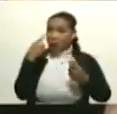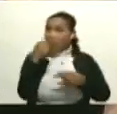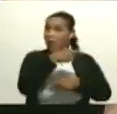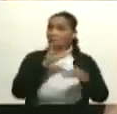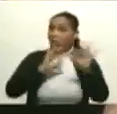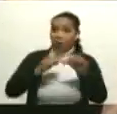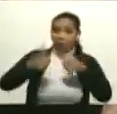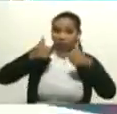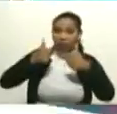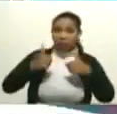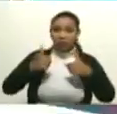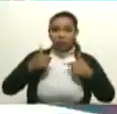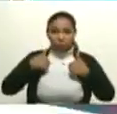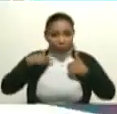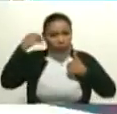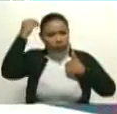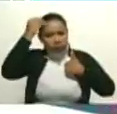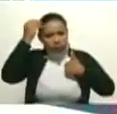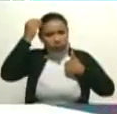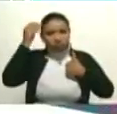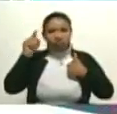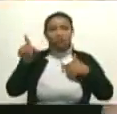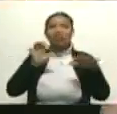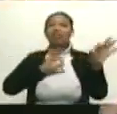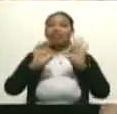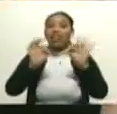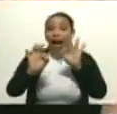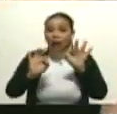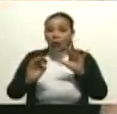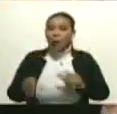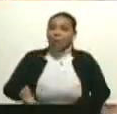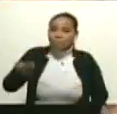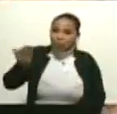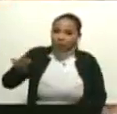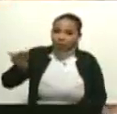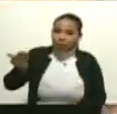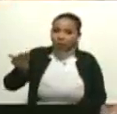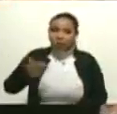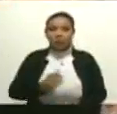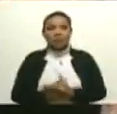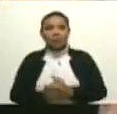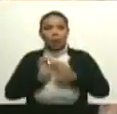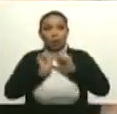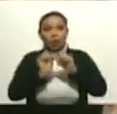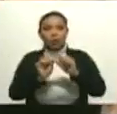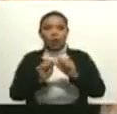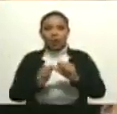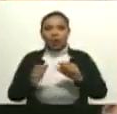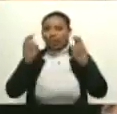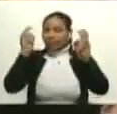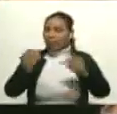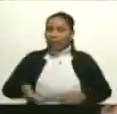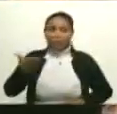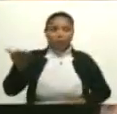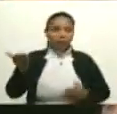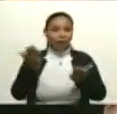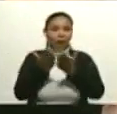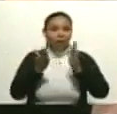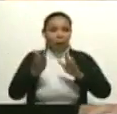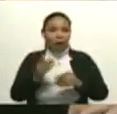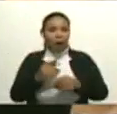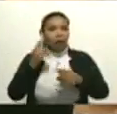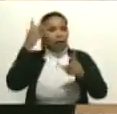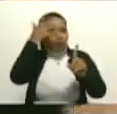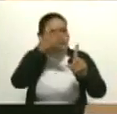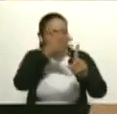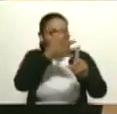Por eso yo considero que el teatro es importante, es una materia importante para las escuelas, siempre lo he